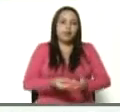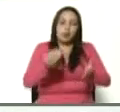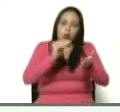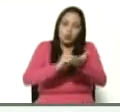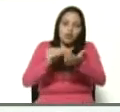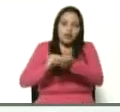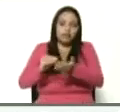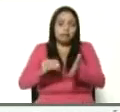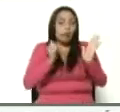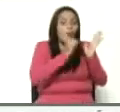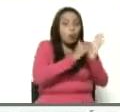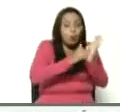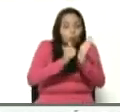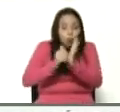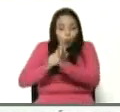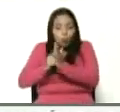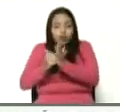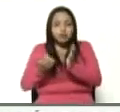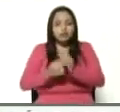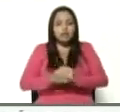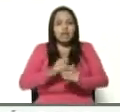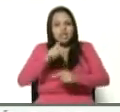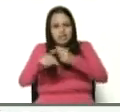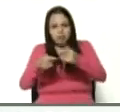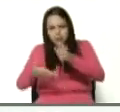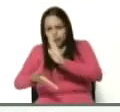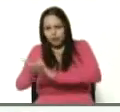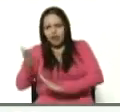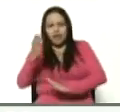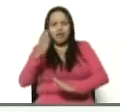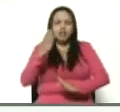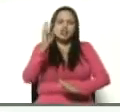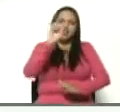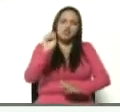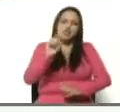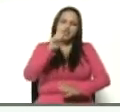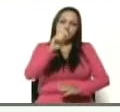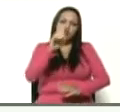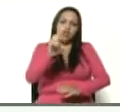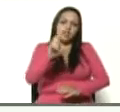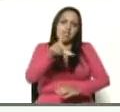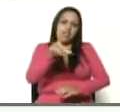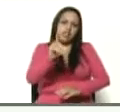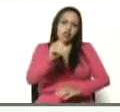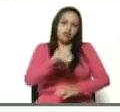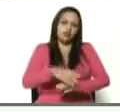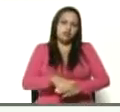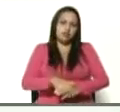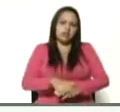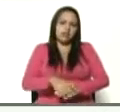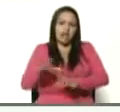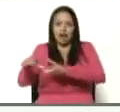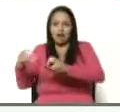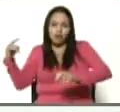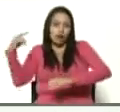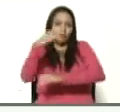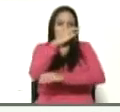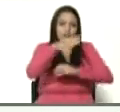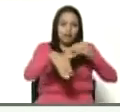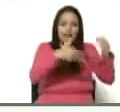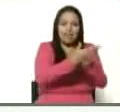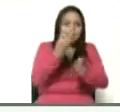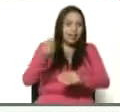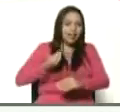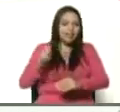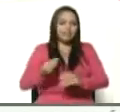Tocando la puerta. Después fue Castro Soteldo también. Agarró un subcoy y se fue para Roma. Y llegó a